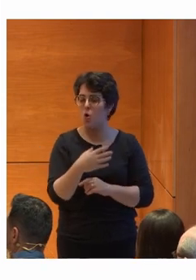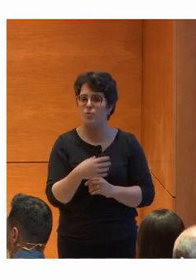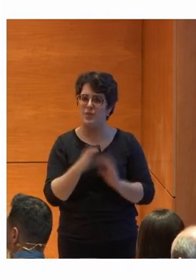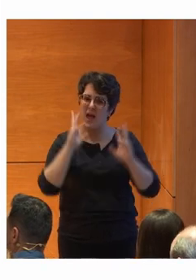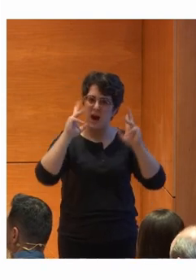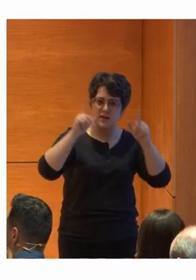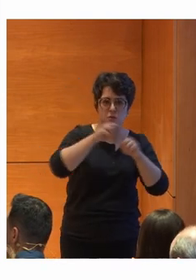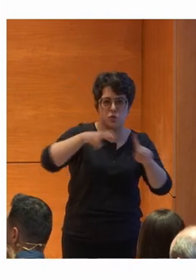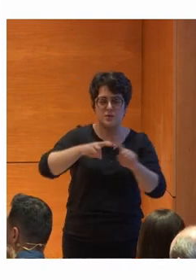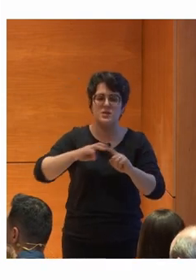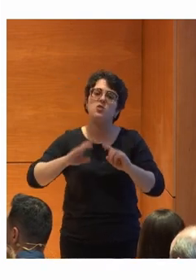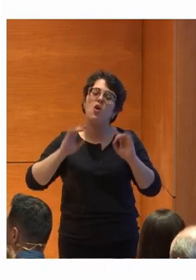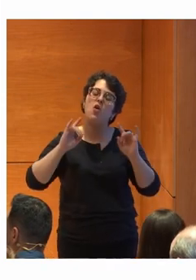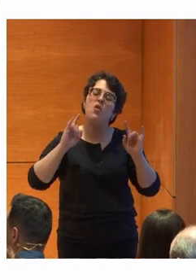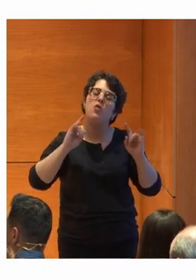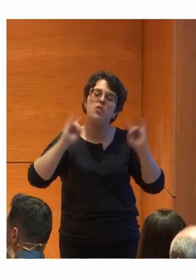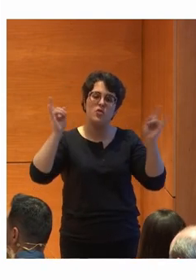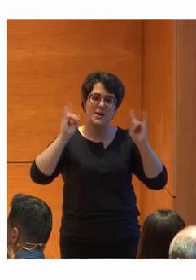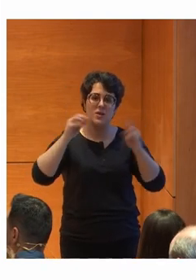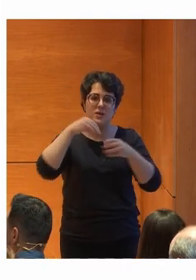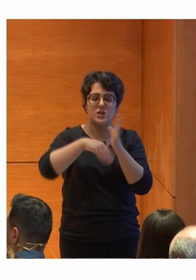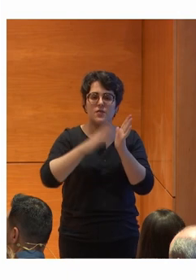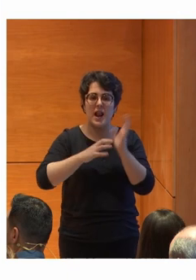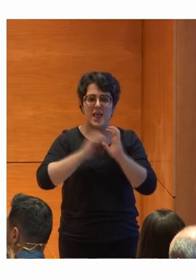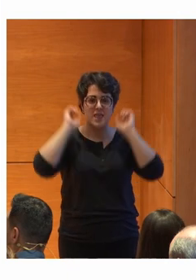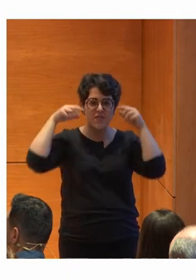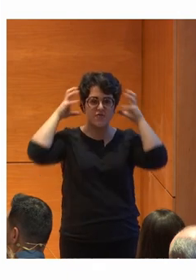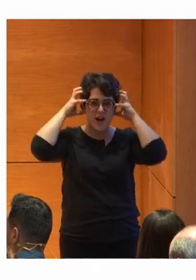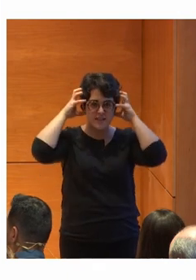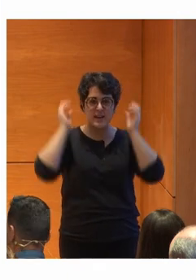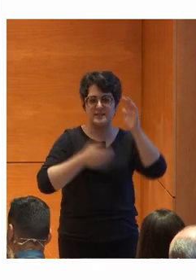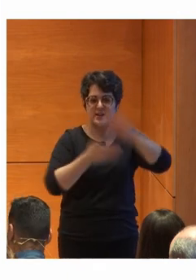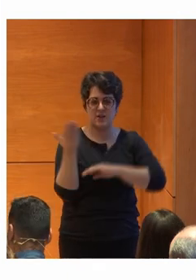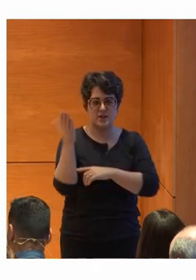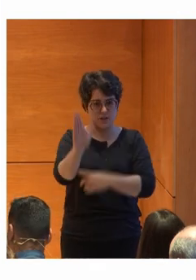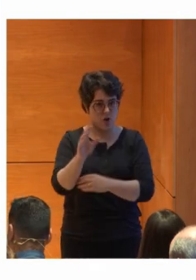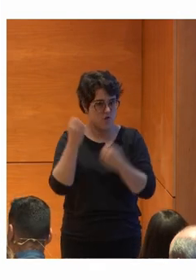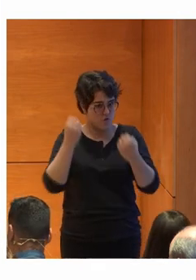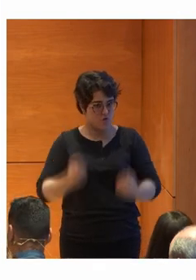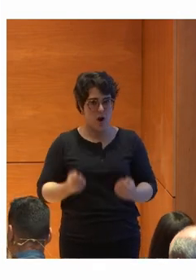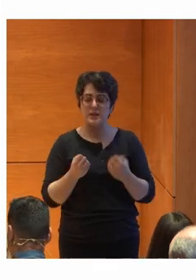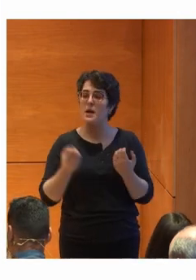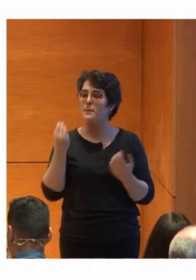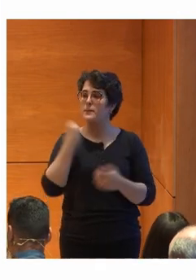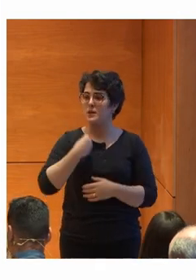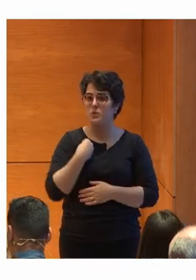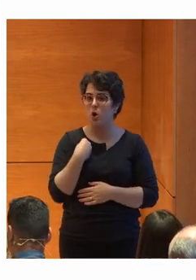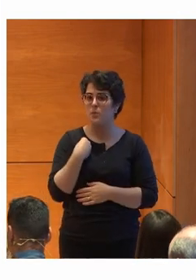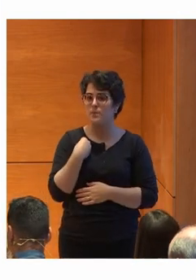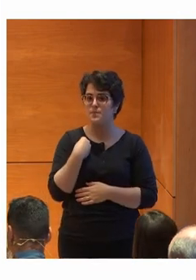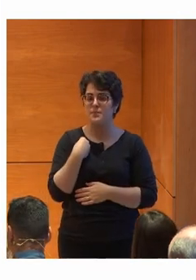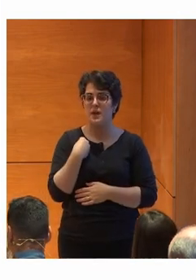agresivo a nivel auditivo como son las fallas de Valencia y que creo que es bastante representativo de cómo esta